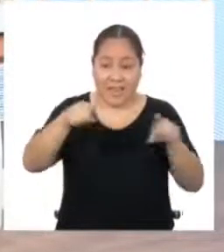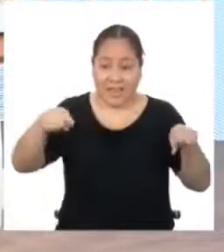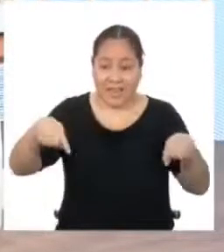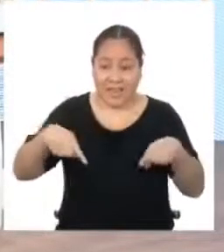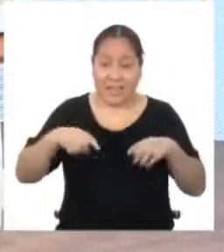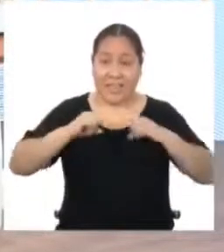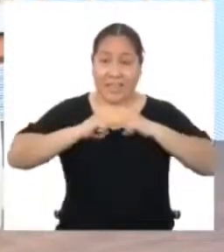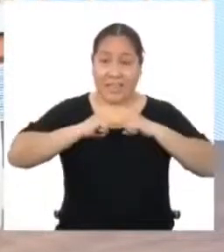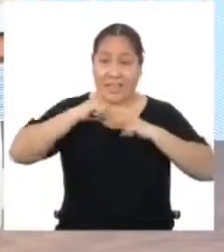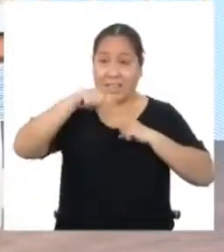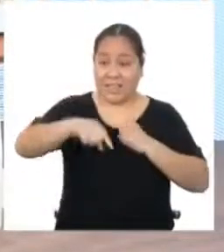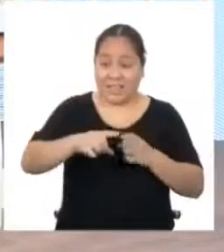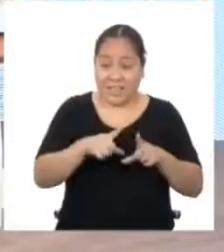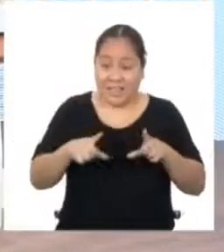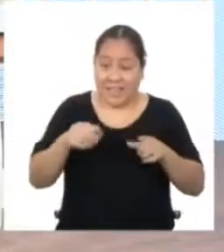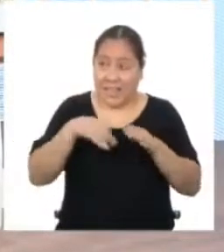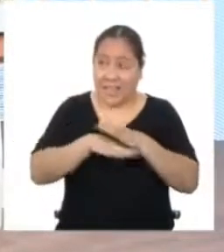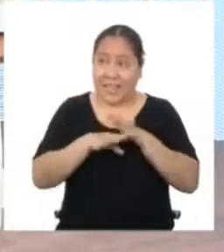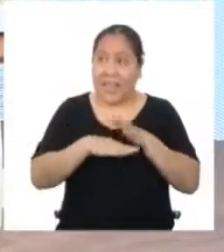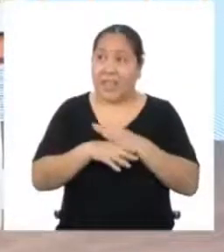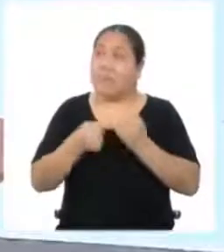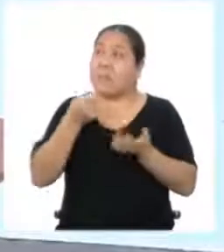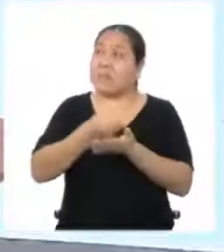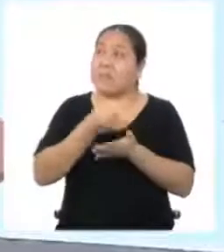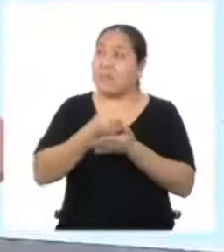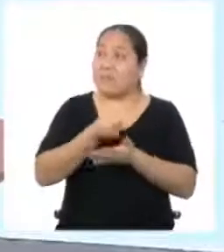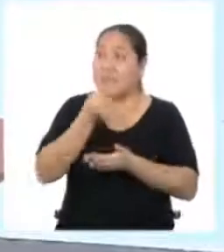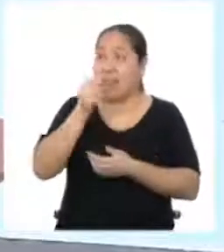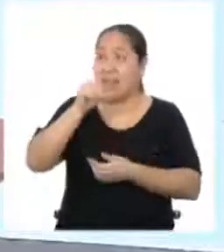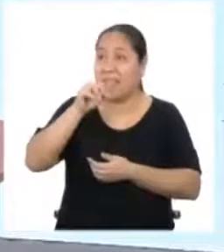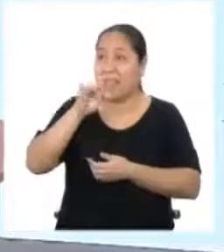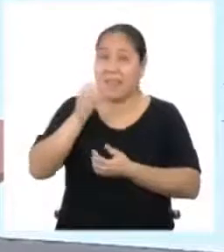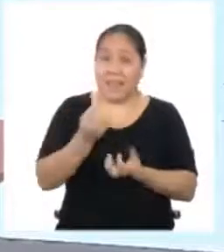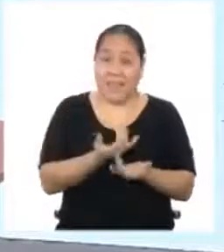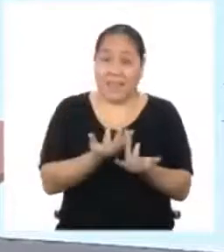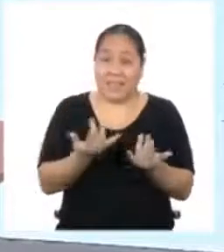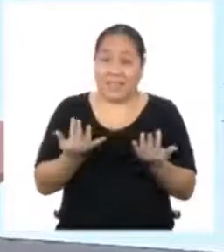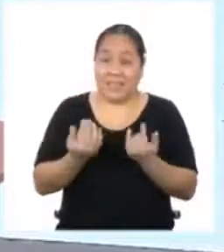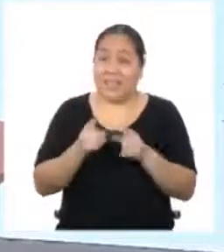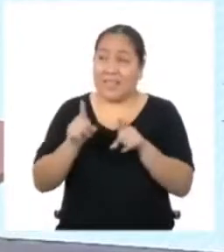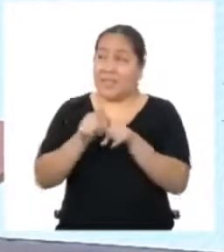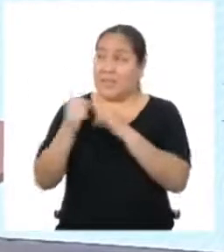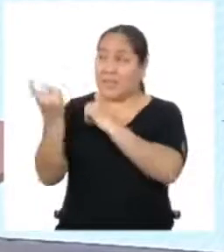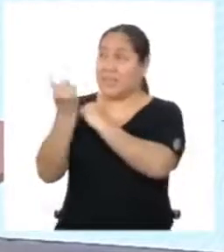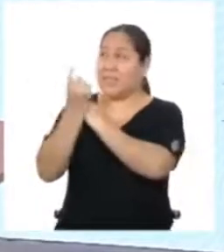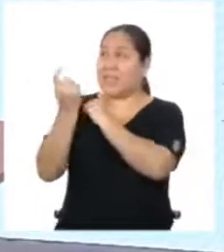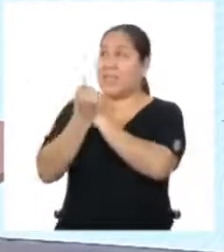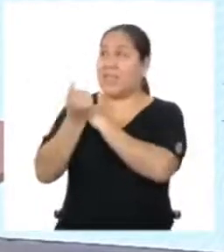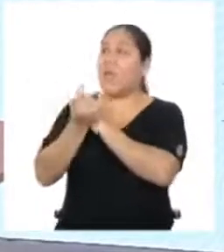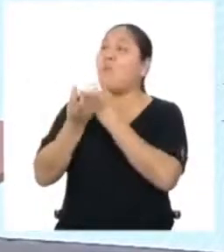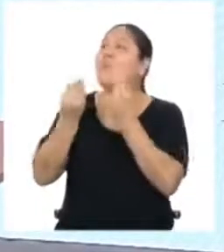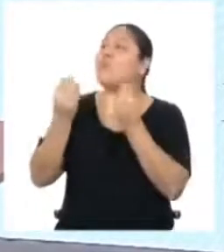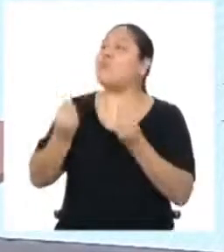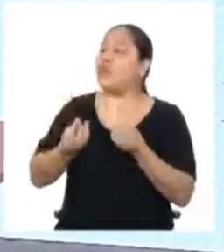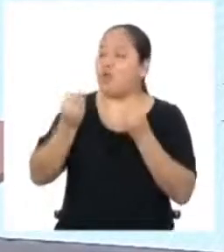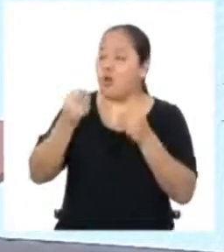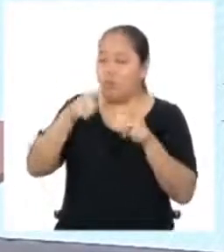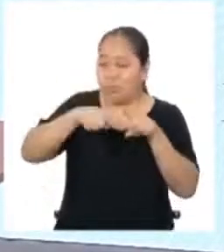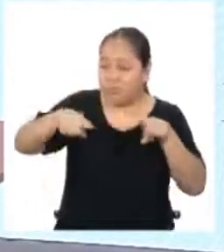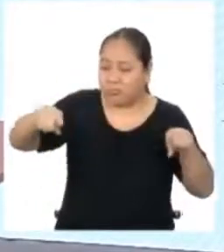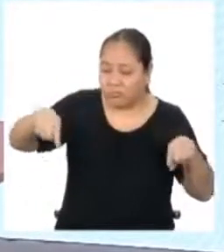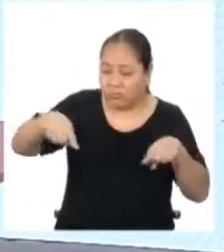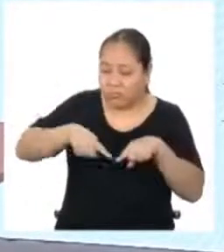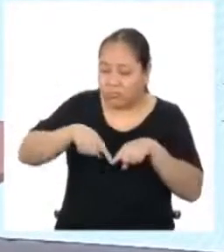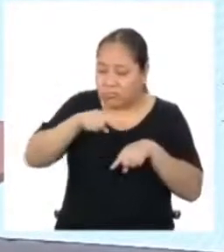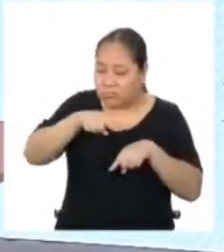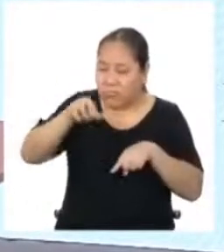tener el presupuesto del costo de instalar el GRAS Y que de paso nos haya enseñado tanto Sobre el cálculo del área de distintas figuras geométricas